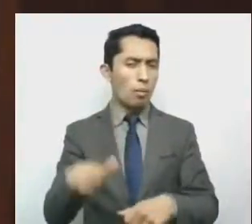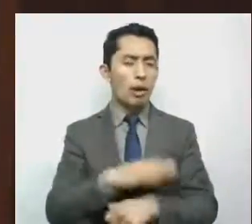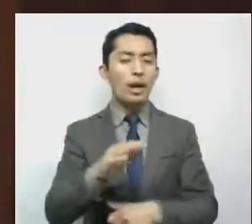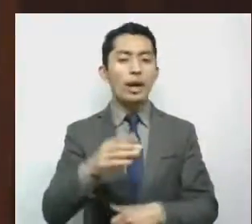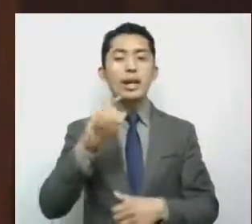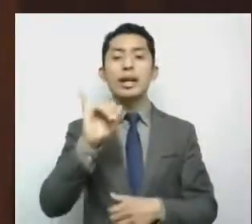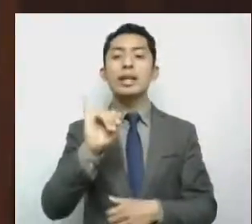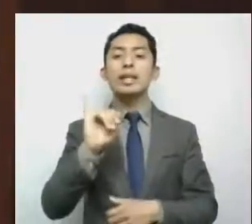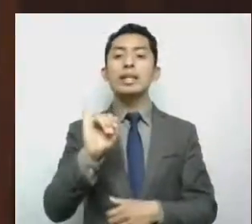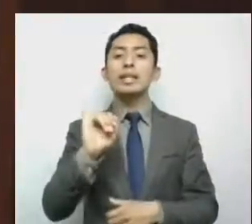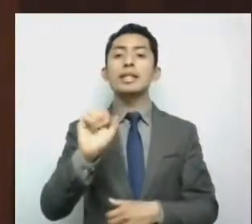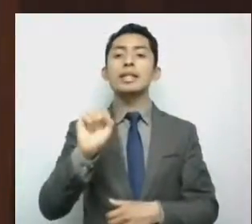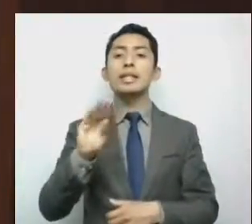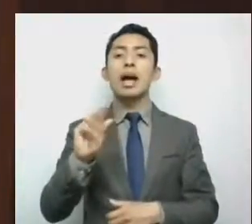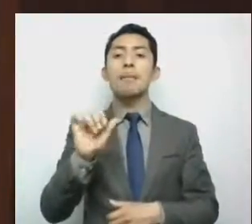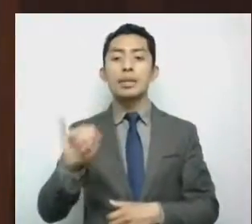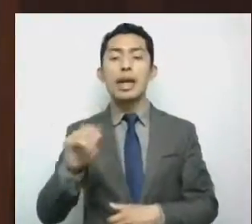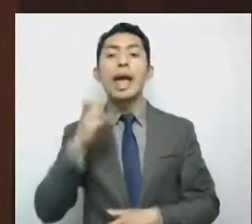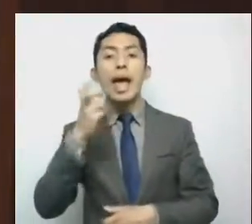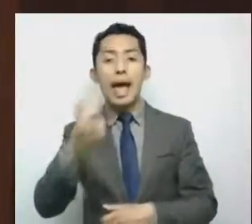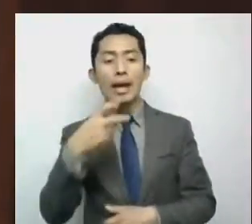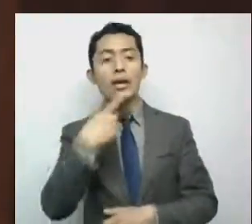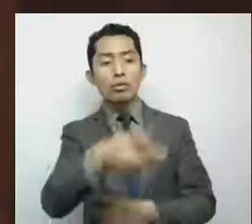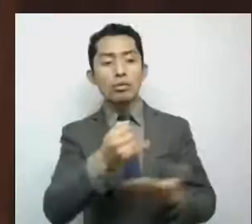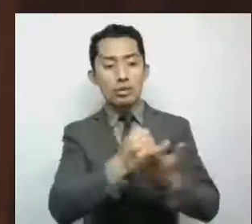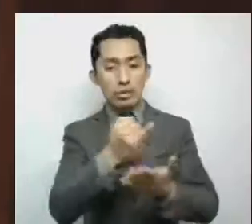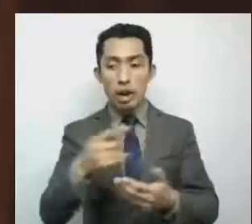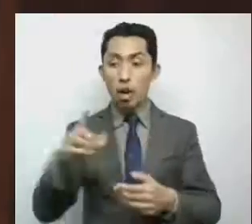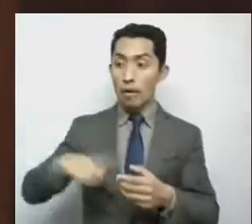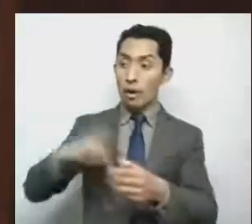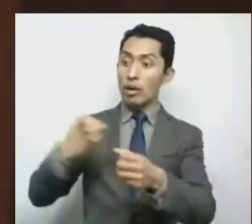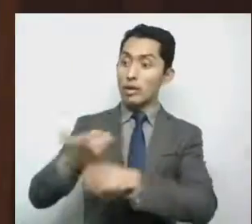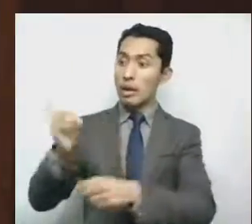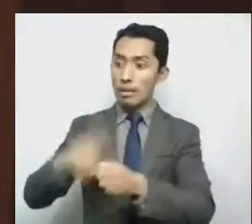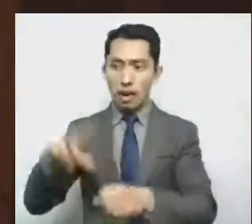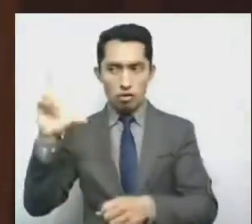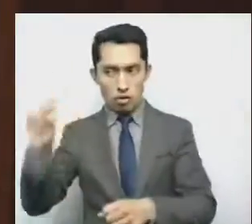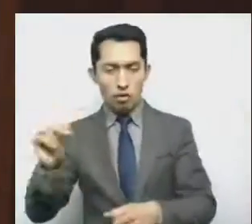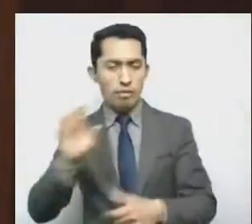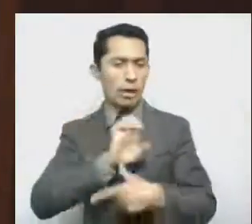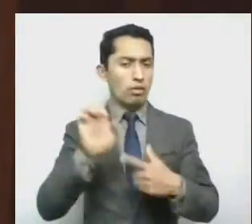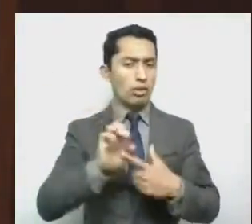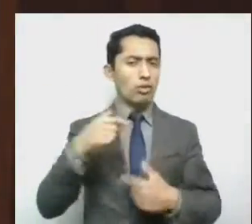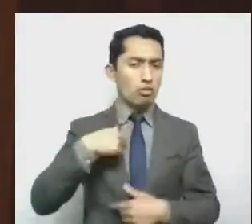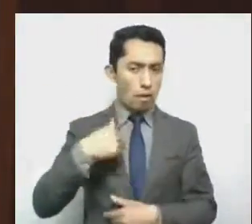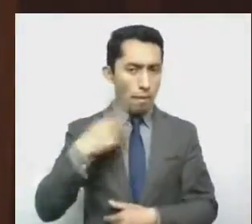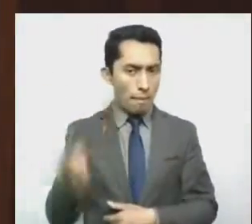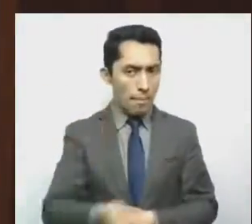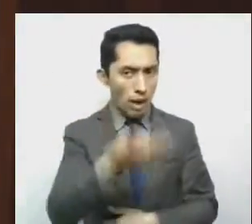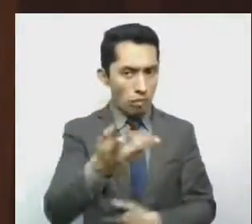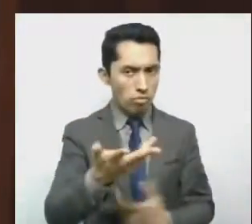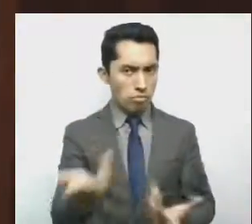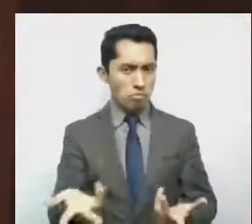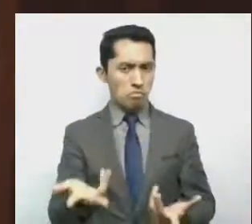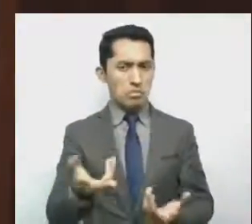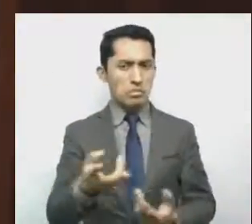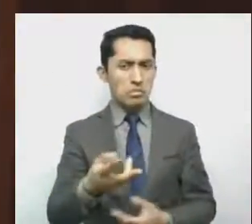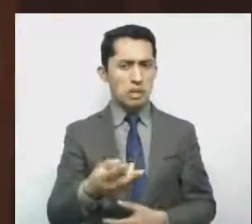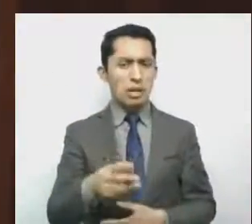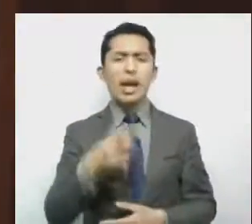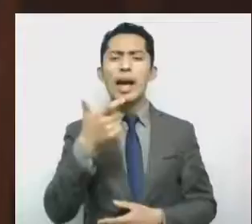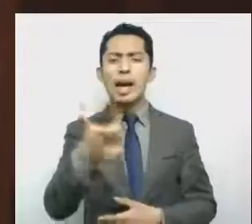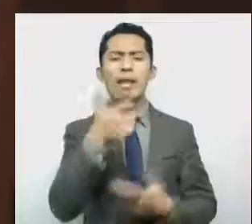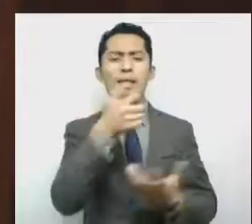realice estas acciones y no al gobierno estatal. Entonces, pregunto, ¿a dónde serán canalizados dichos recursos?